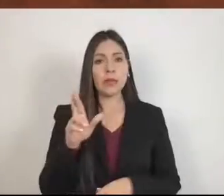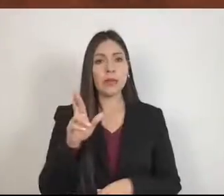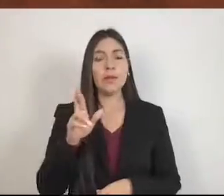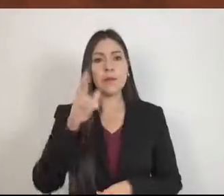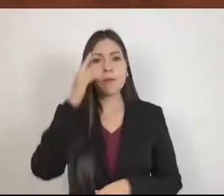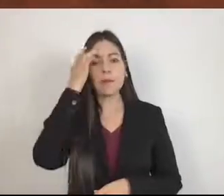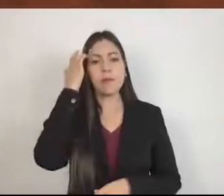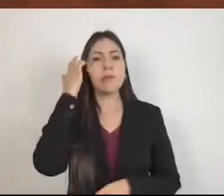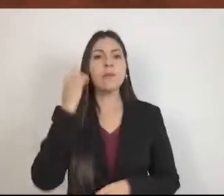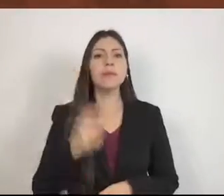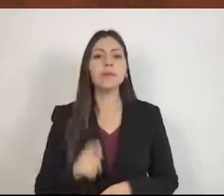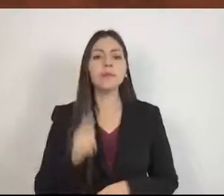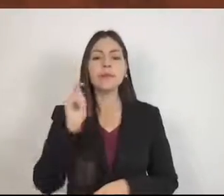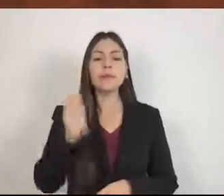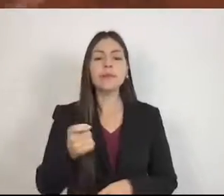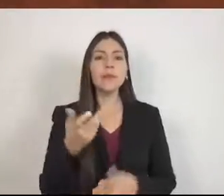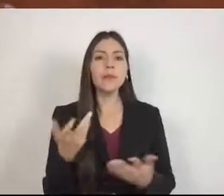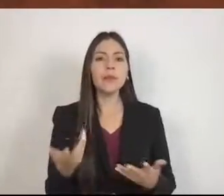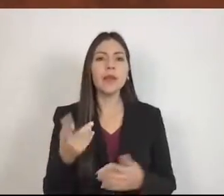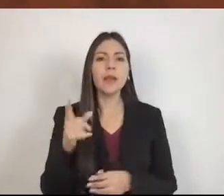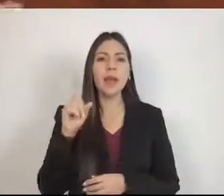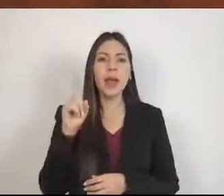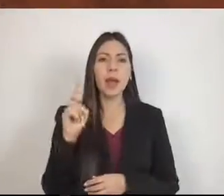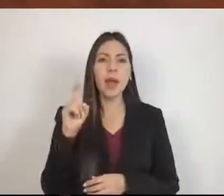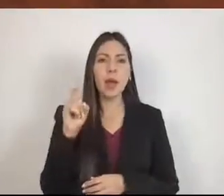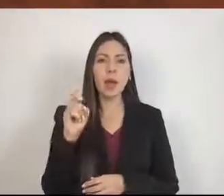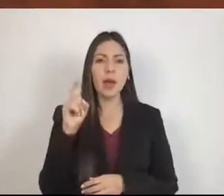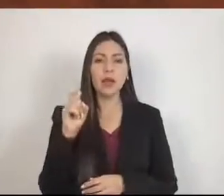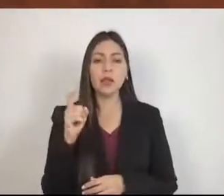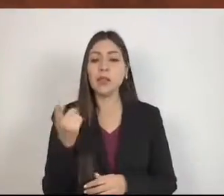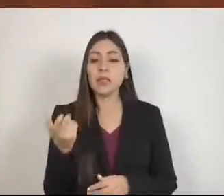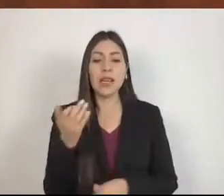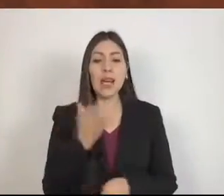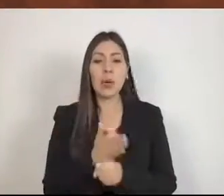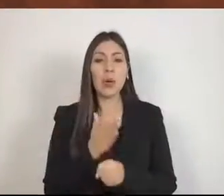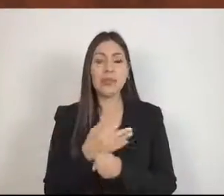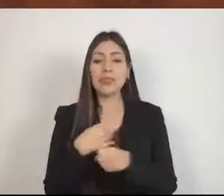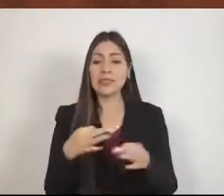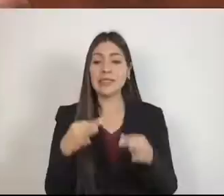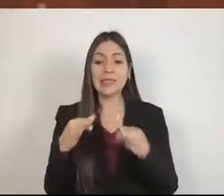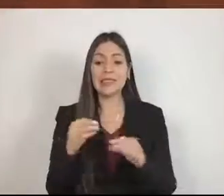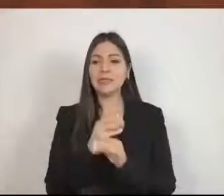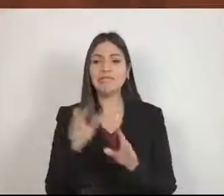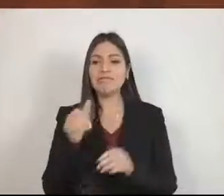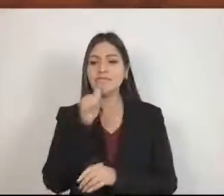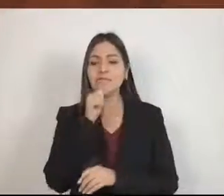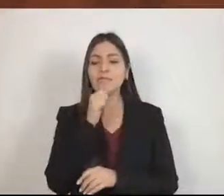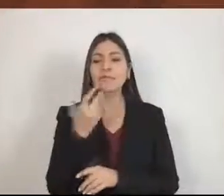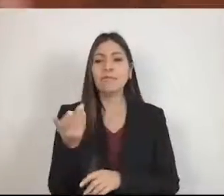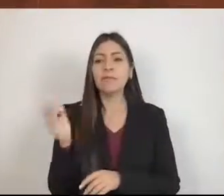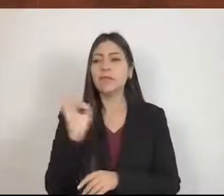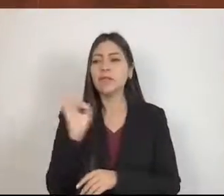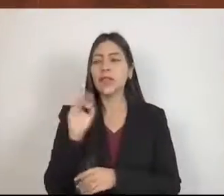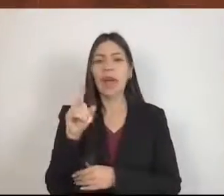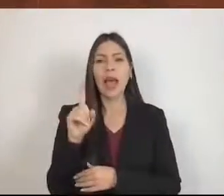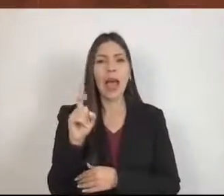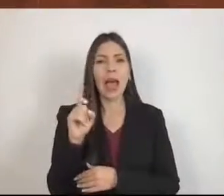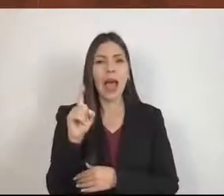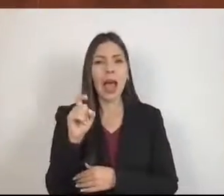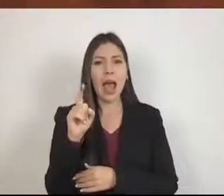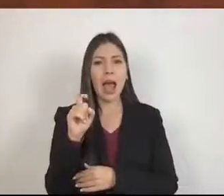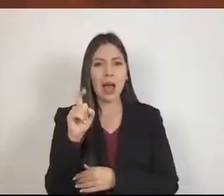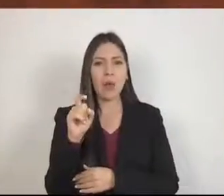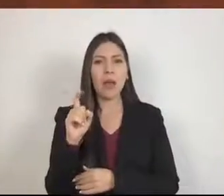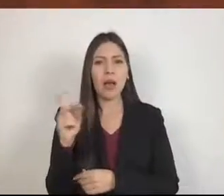las aguas, que aún no tengo claro, las aguas que vayan a ser residuales o tratadas del aeropuerto